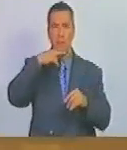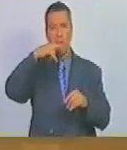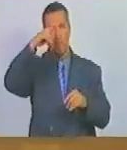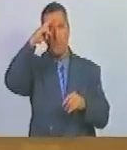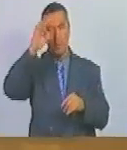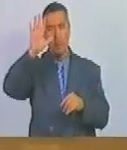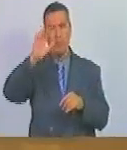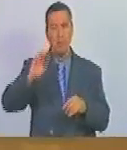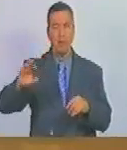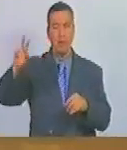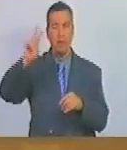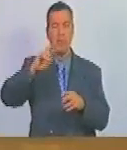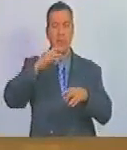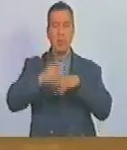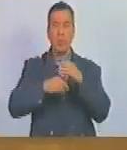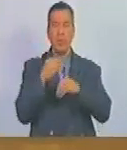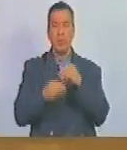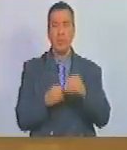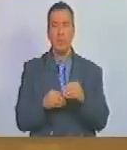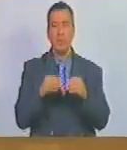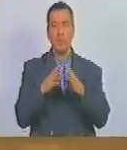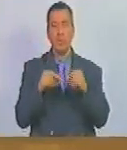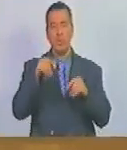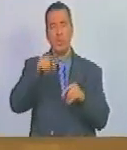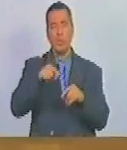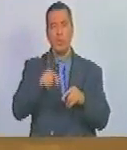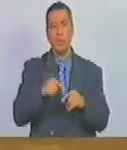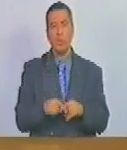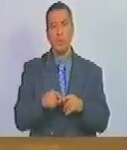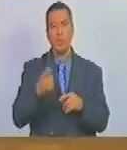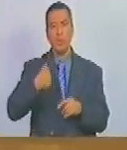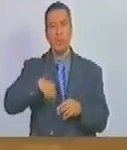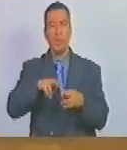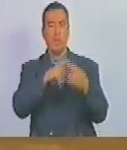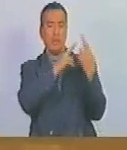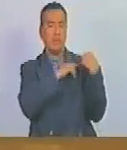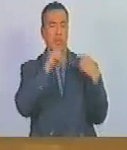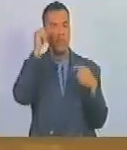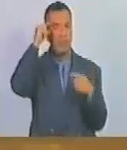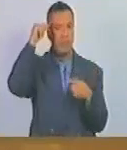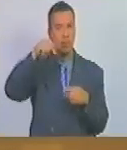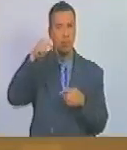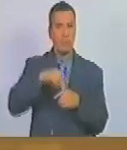patria, por lo que fue, por lo que es y por lo que representa hoy en día.